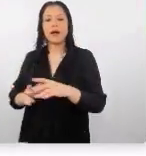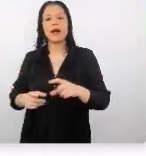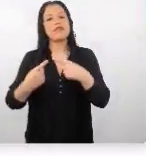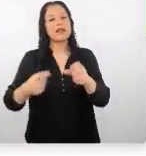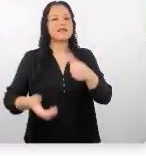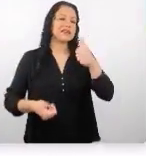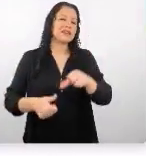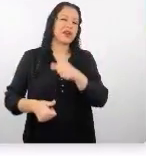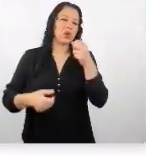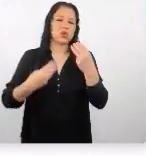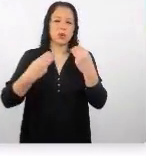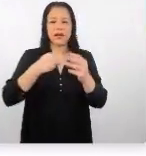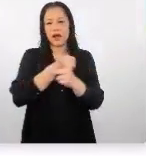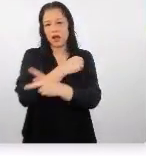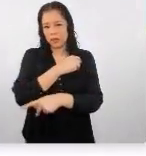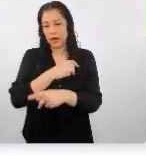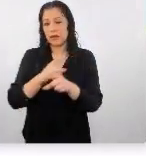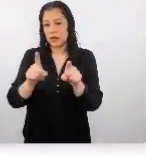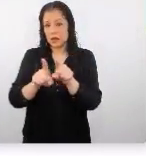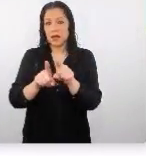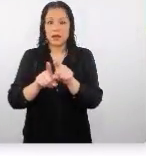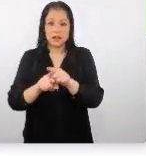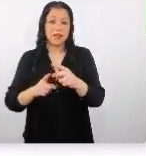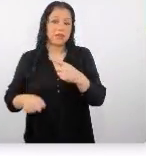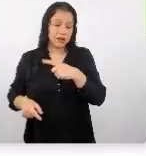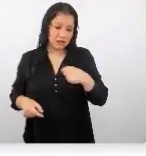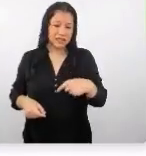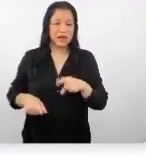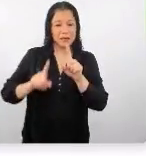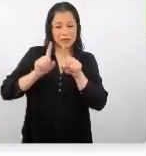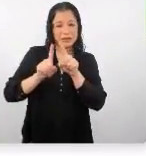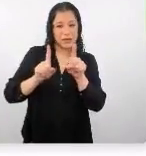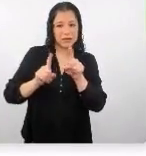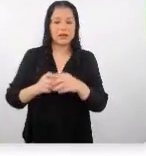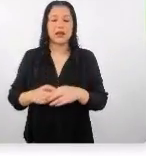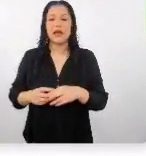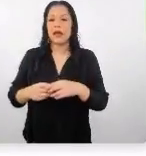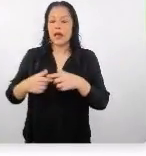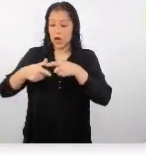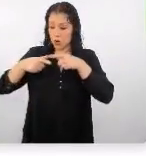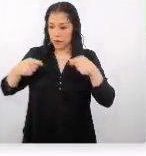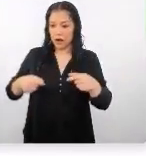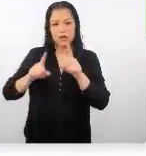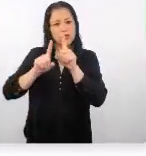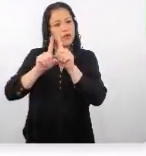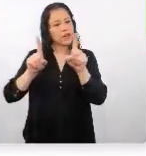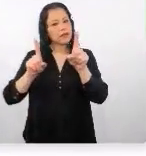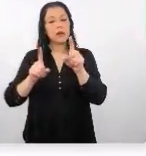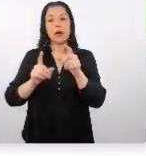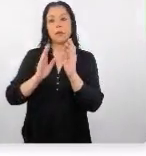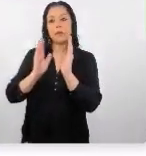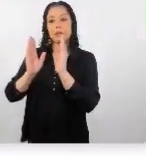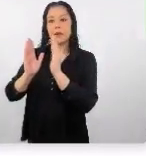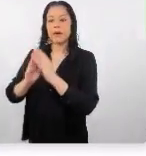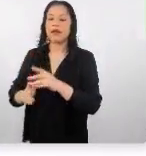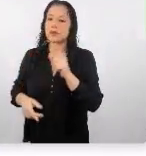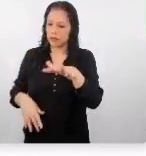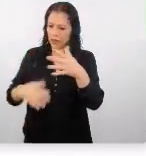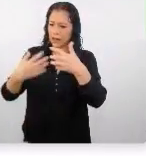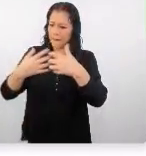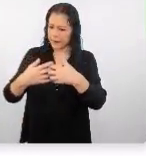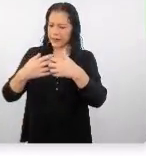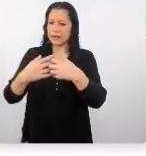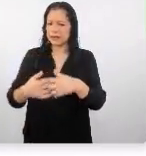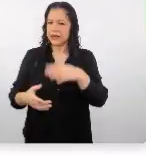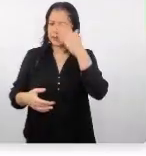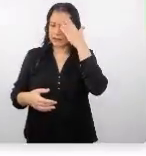mercados incluso bueno delicamente seguido de que es el chino van a ver eso es una diferencia muy importante los que ya operan con turismo japonés